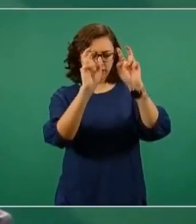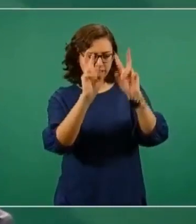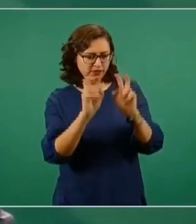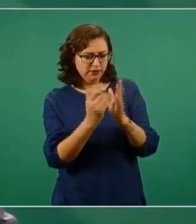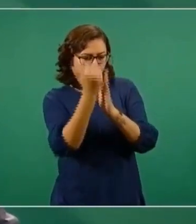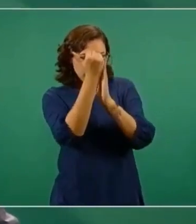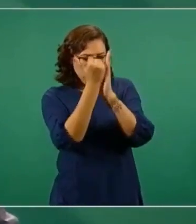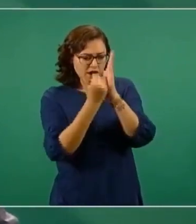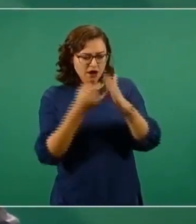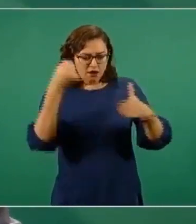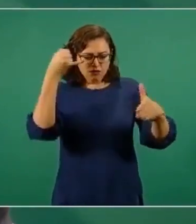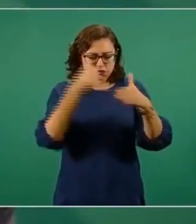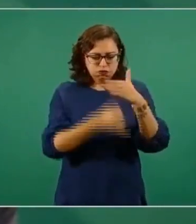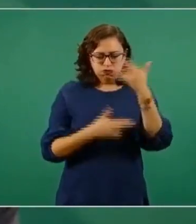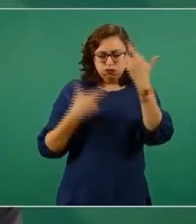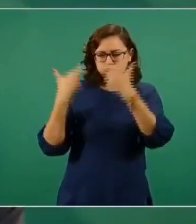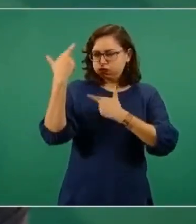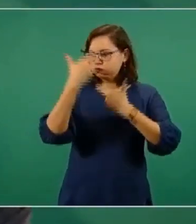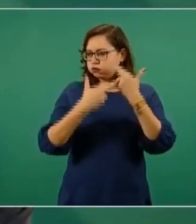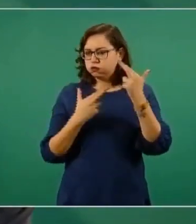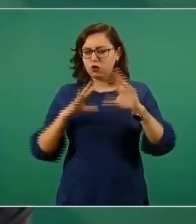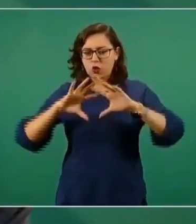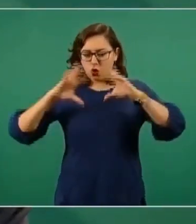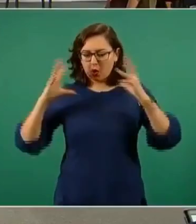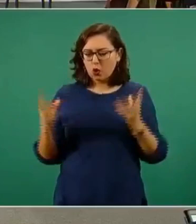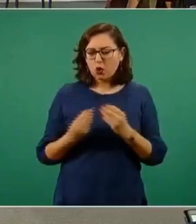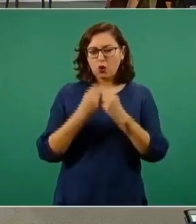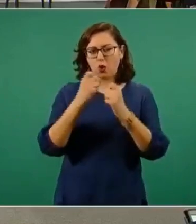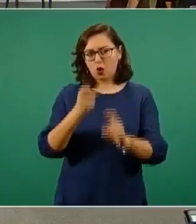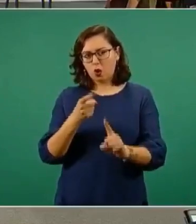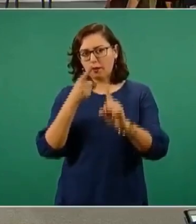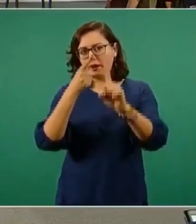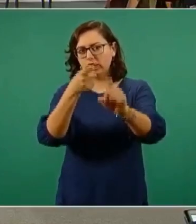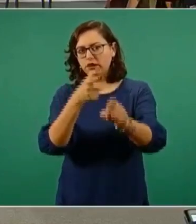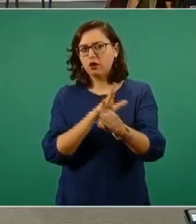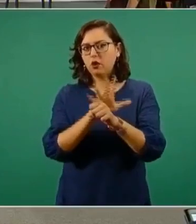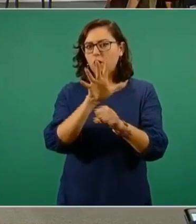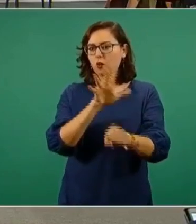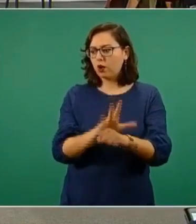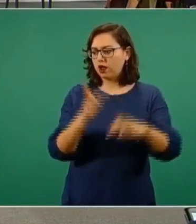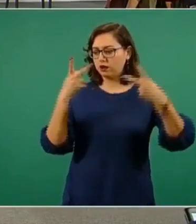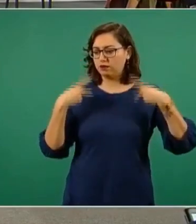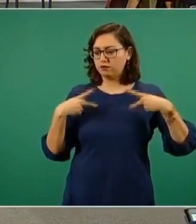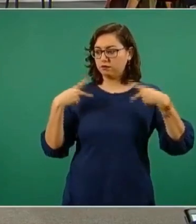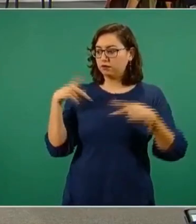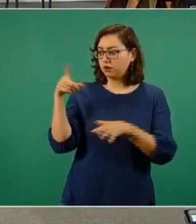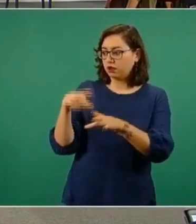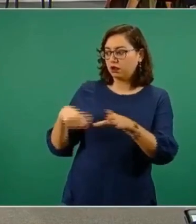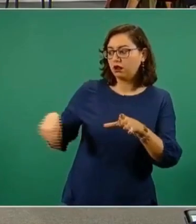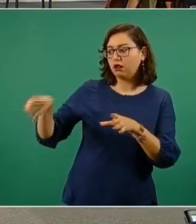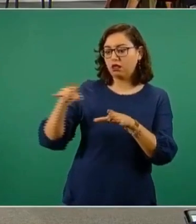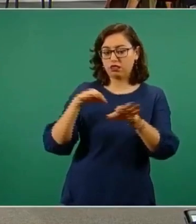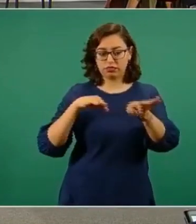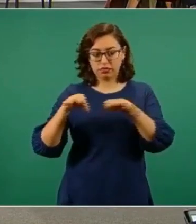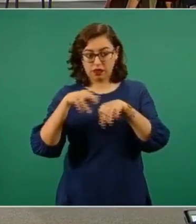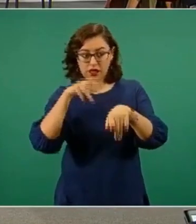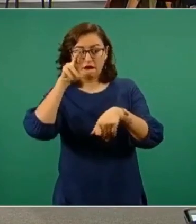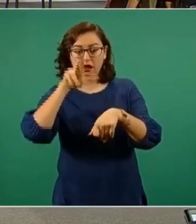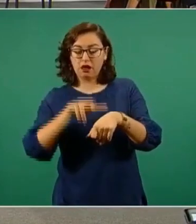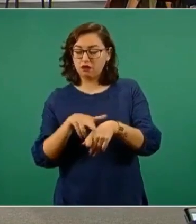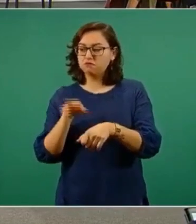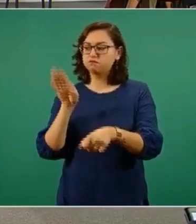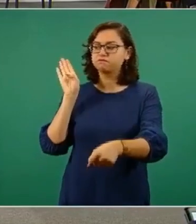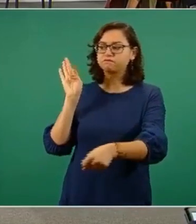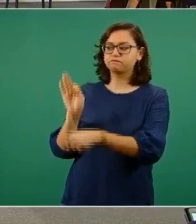y con un solo objetivo, que el trabajador se viera beneficiado, que se respetaran los derechos del